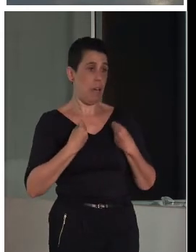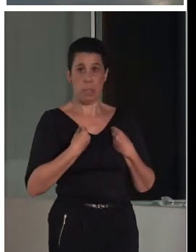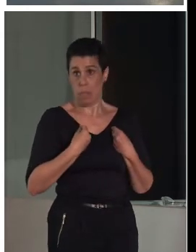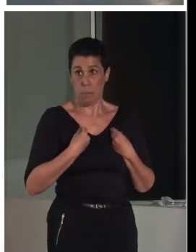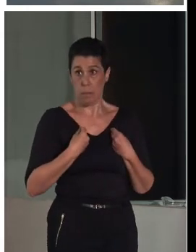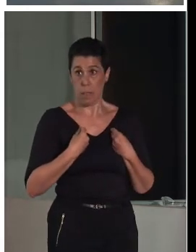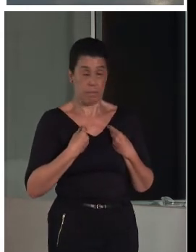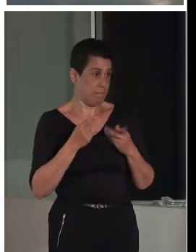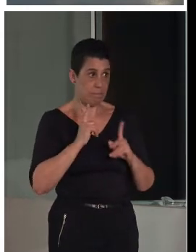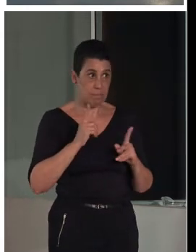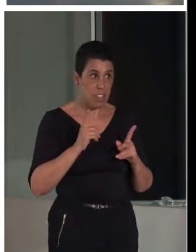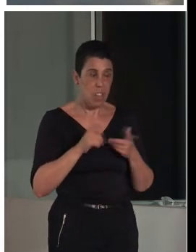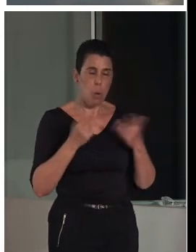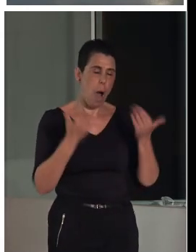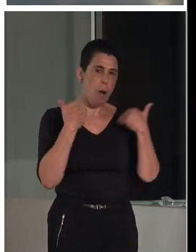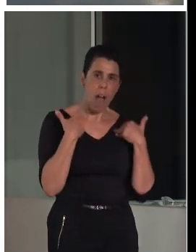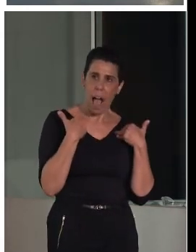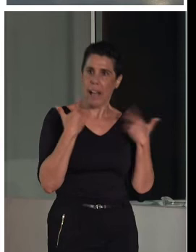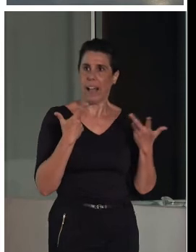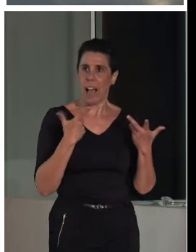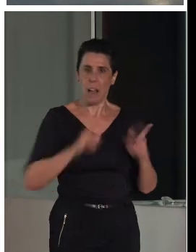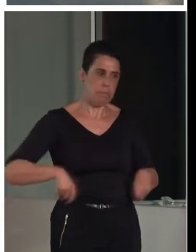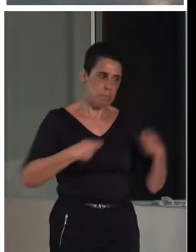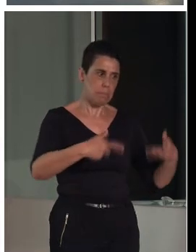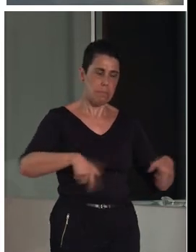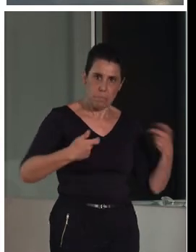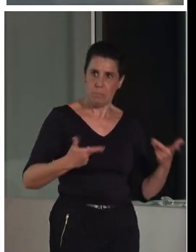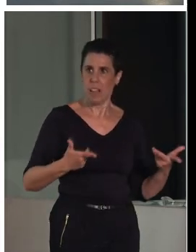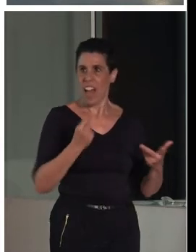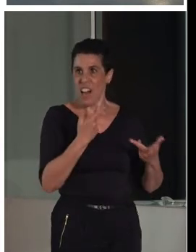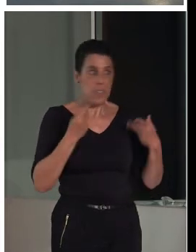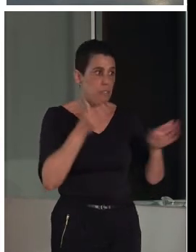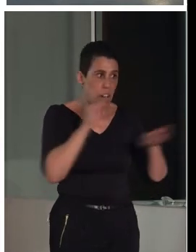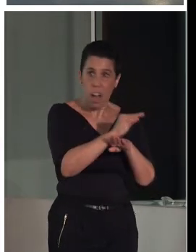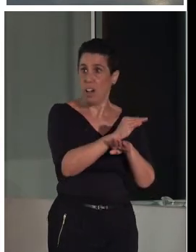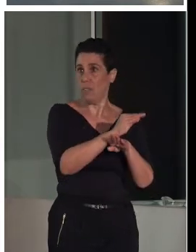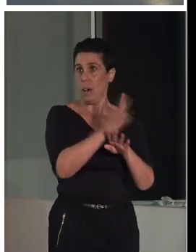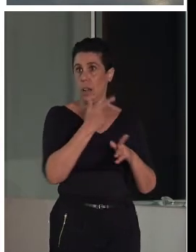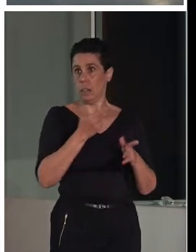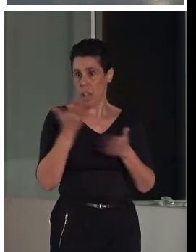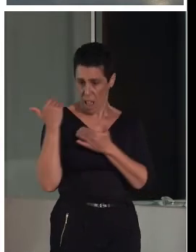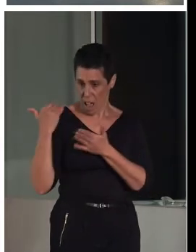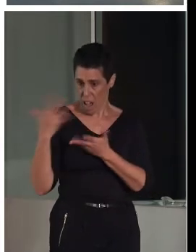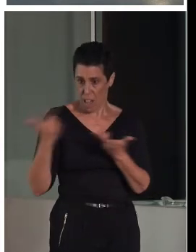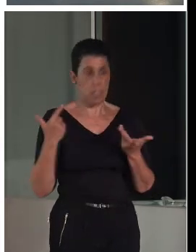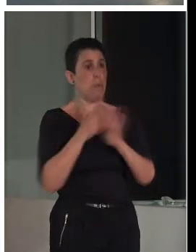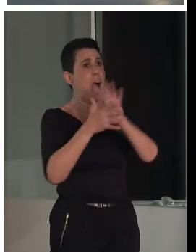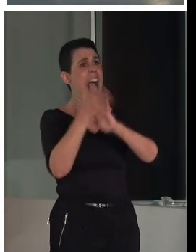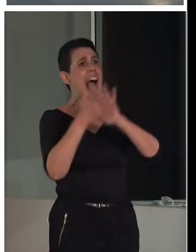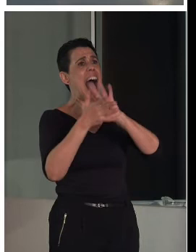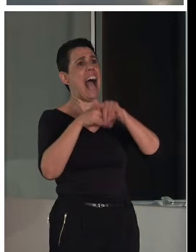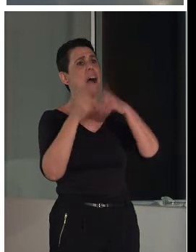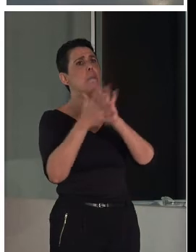se lleva presupuesto, que es algo que se ve el otro día. Bueno, hablando con el Herrero, os voy a poner un ejemplo real.